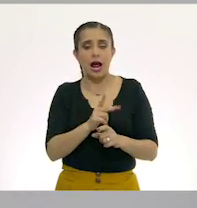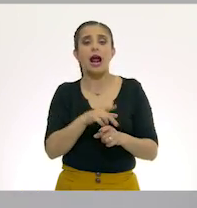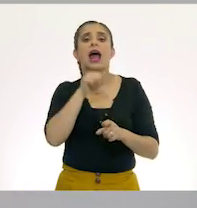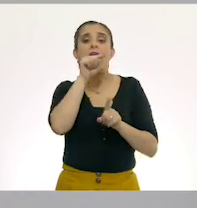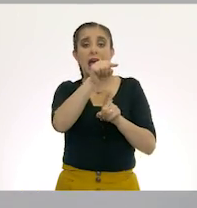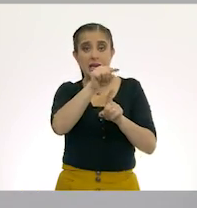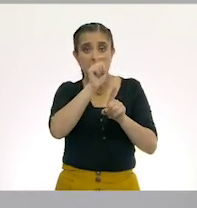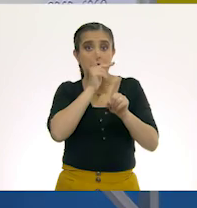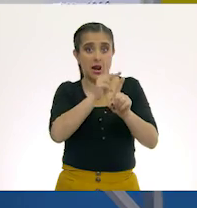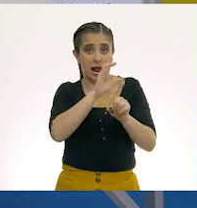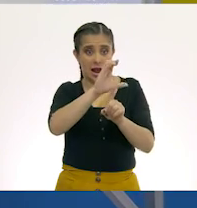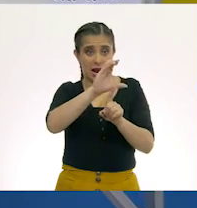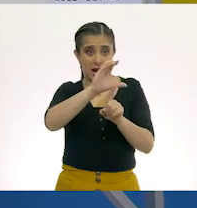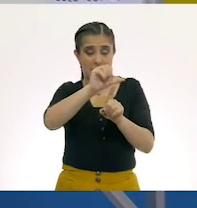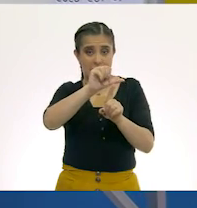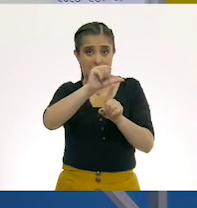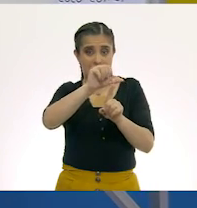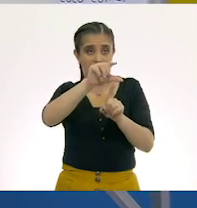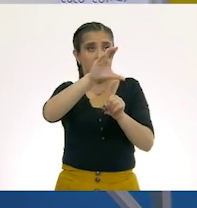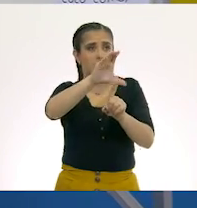¿verdad? Yo voy a poner otra.